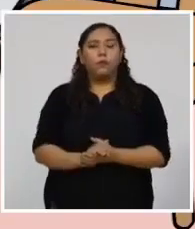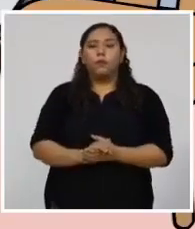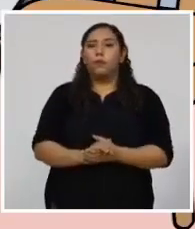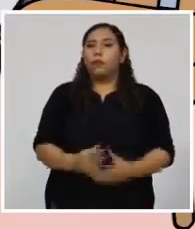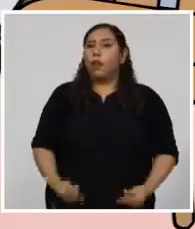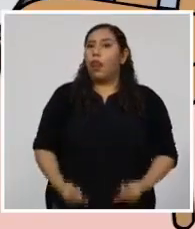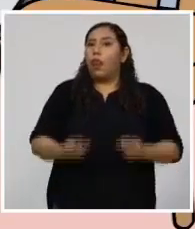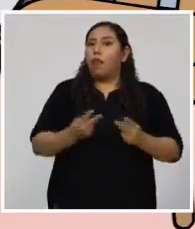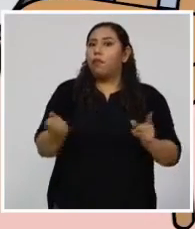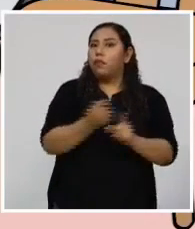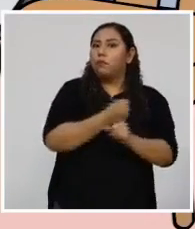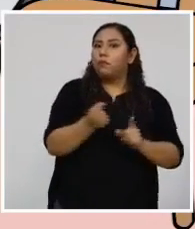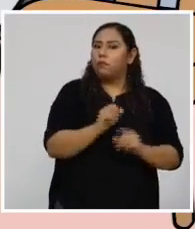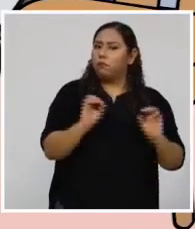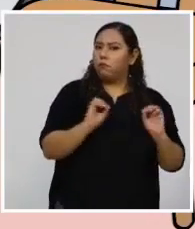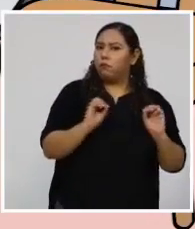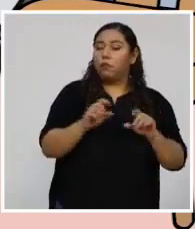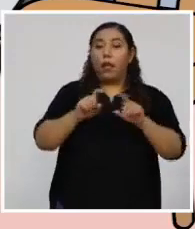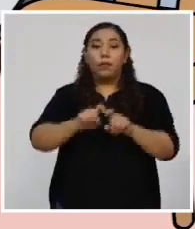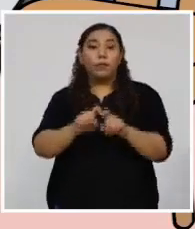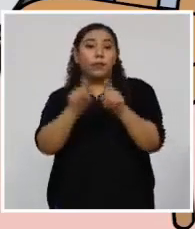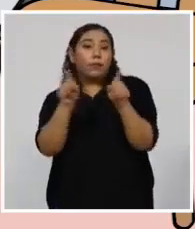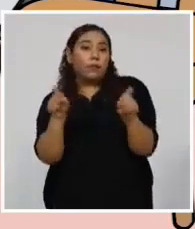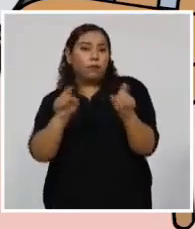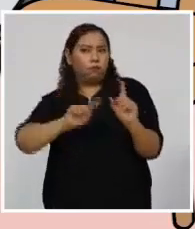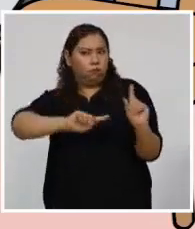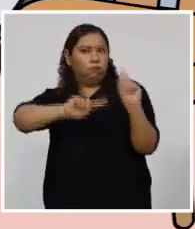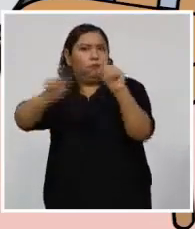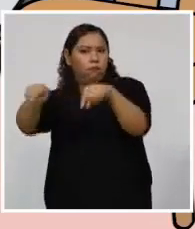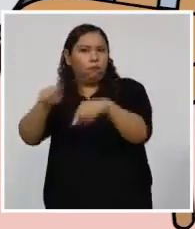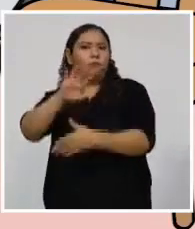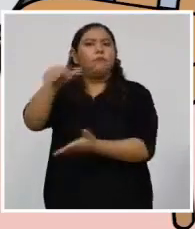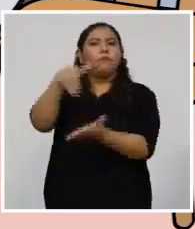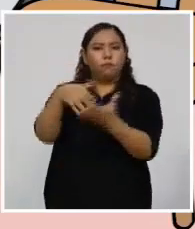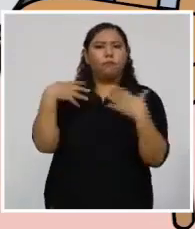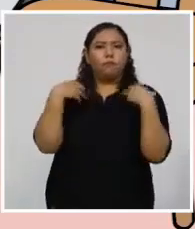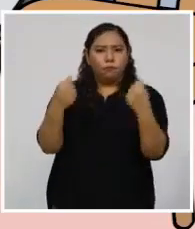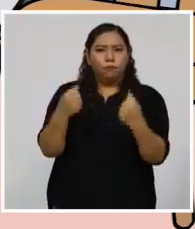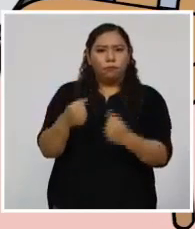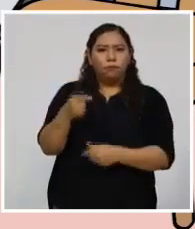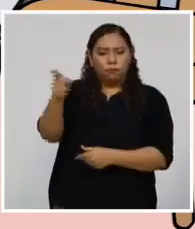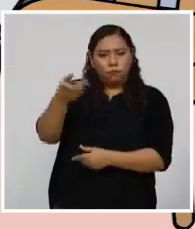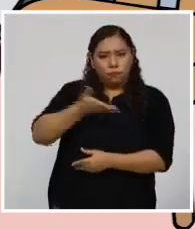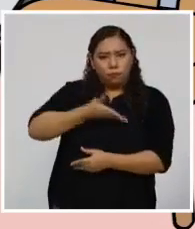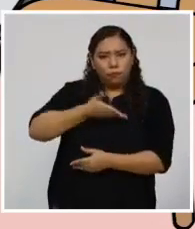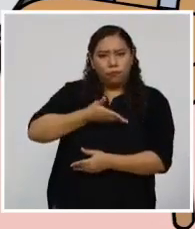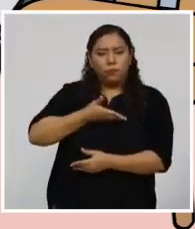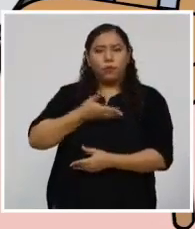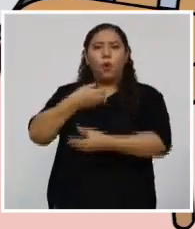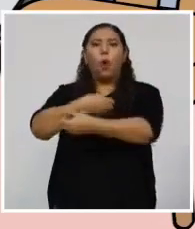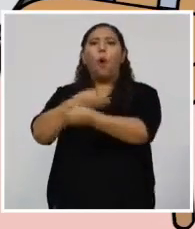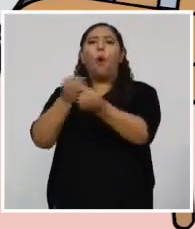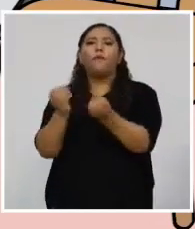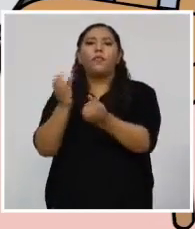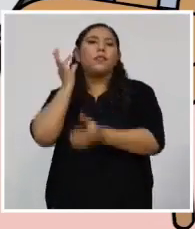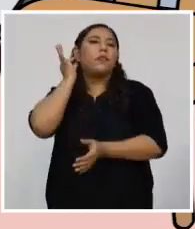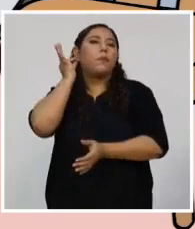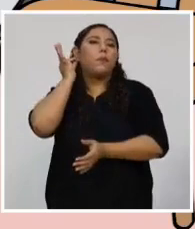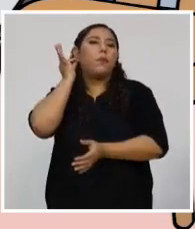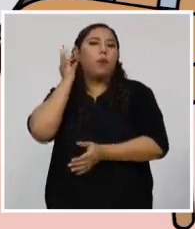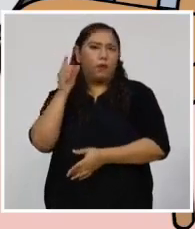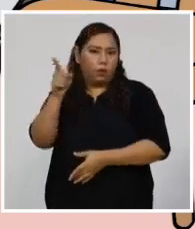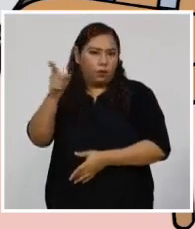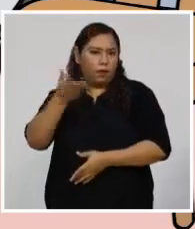Pueden preguntar más sobre las citologías en su centro de salud más cercano o en las oficinas municipales de la mujer. Cada año